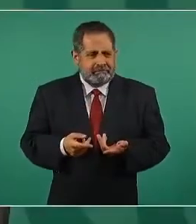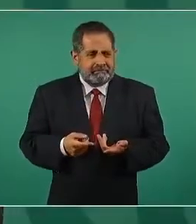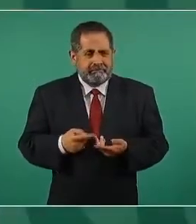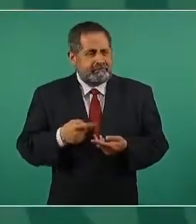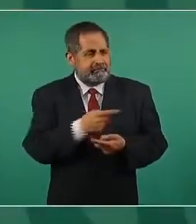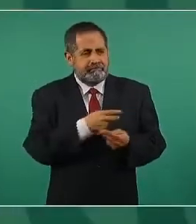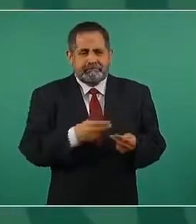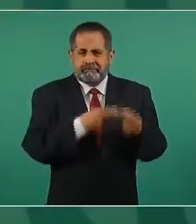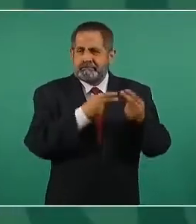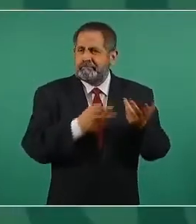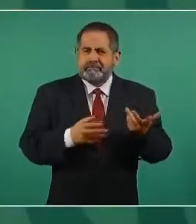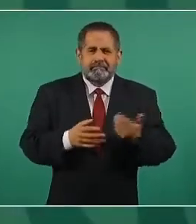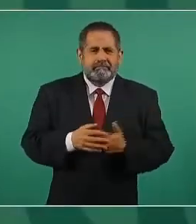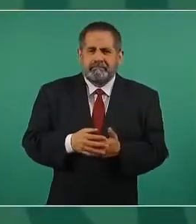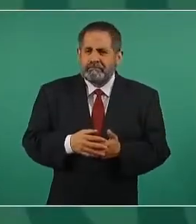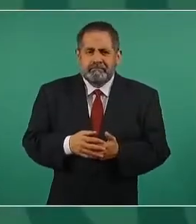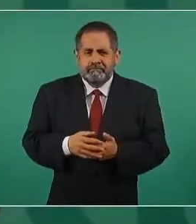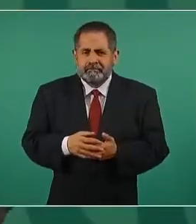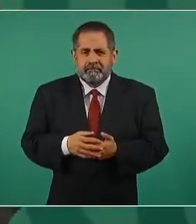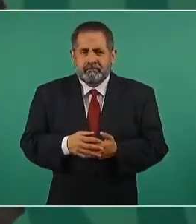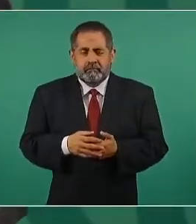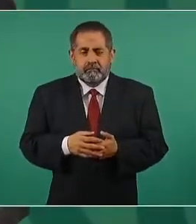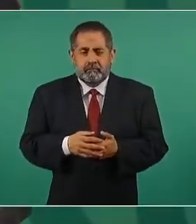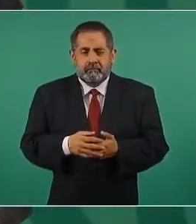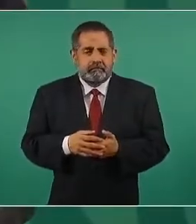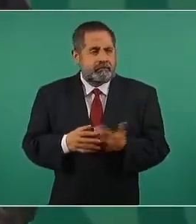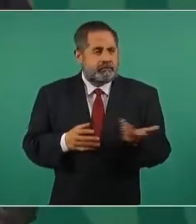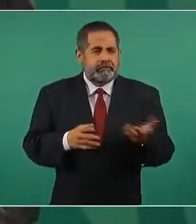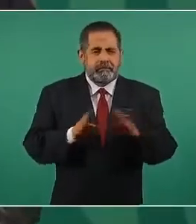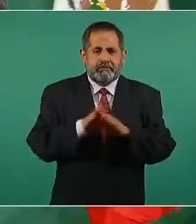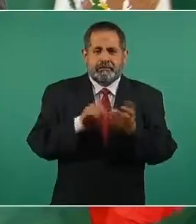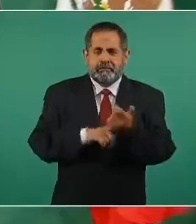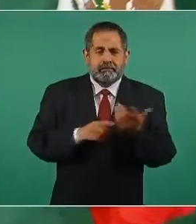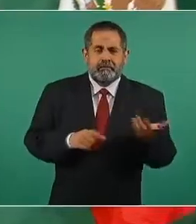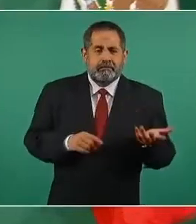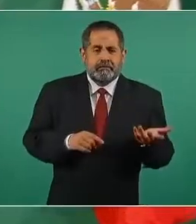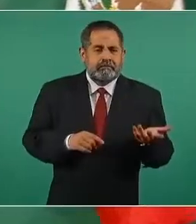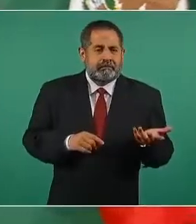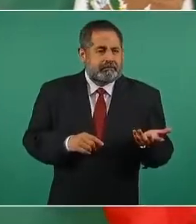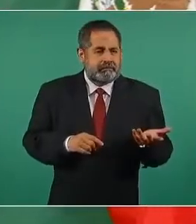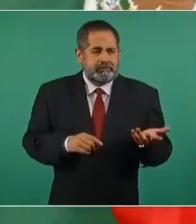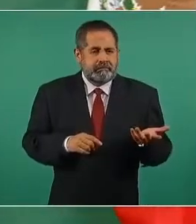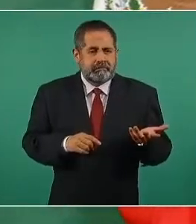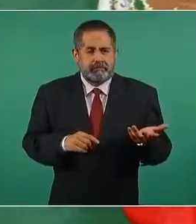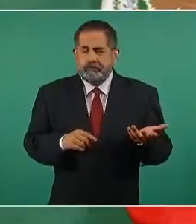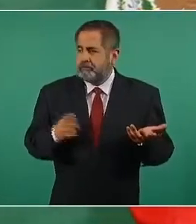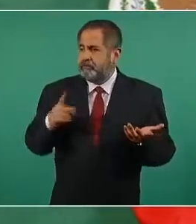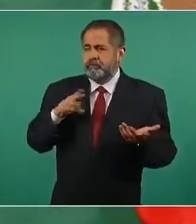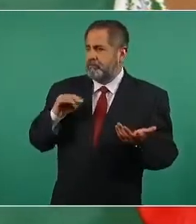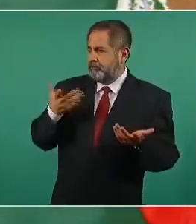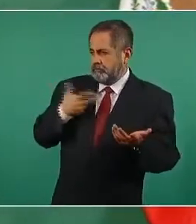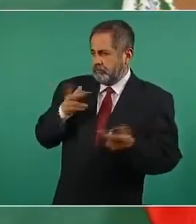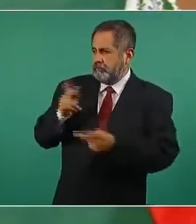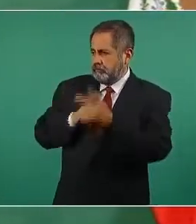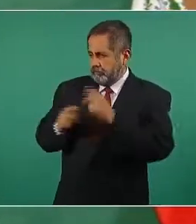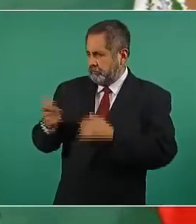pues si se le puede llamar así, redondos